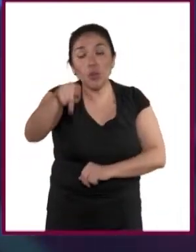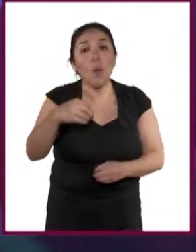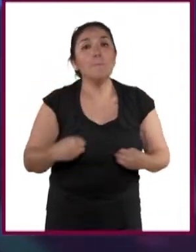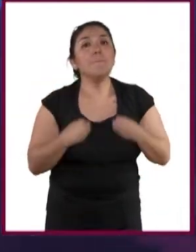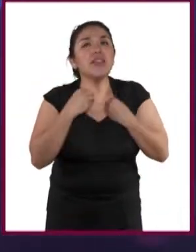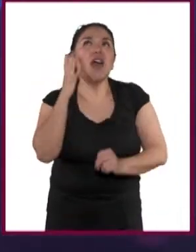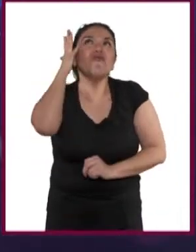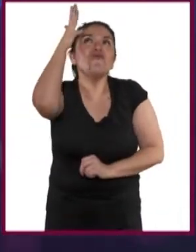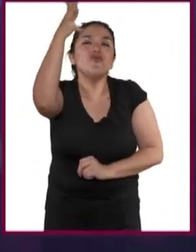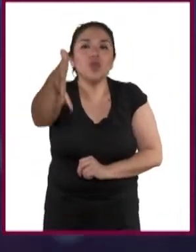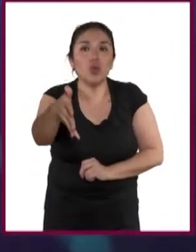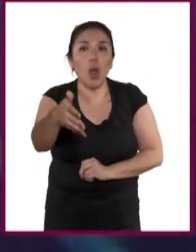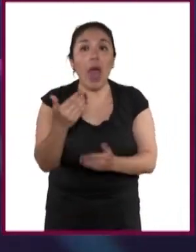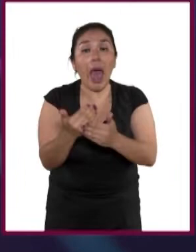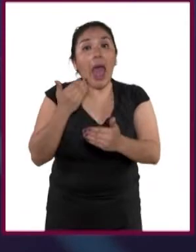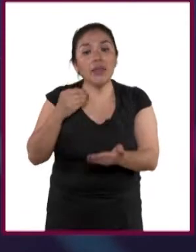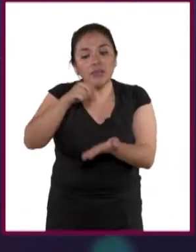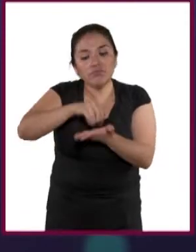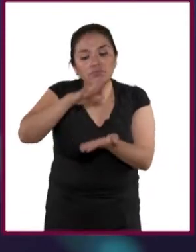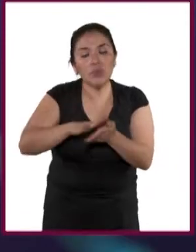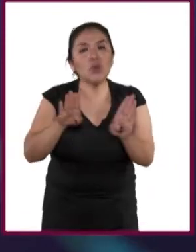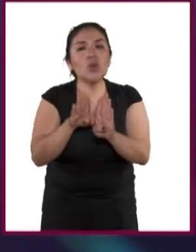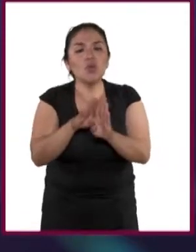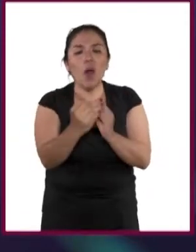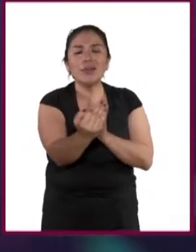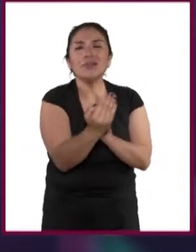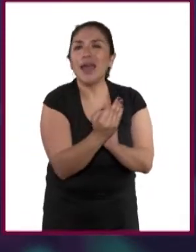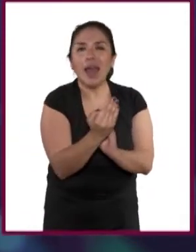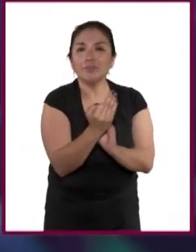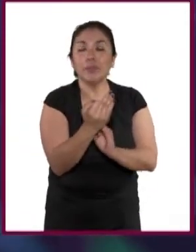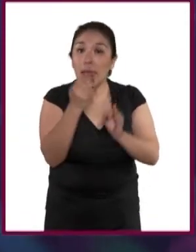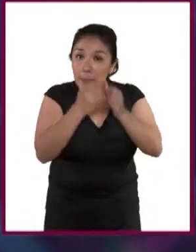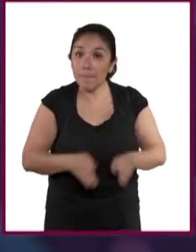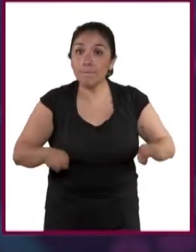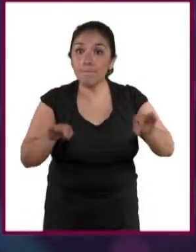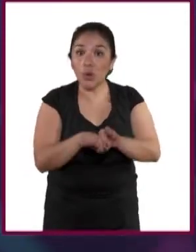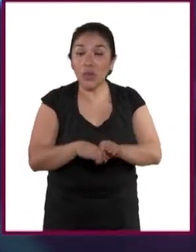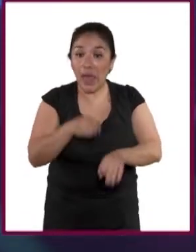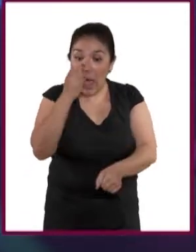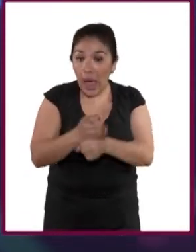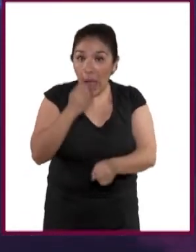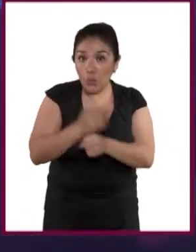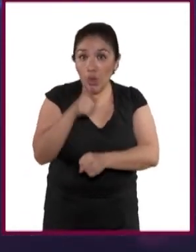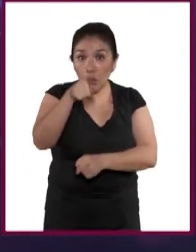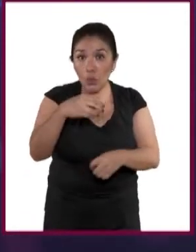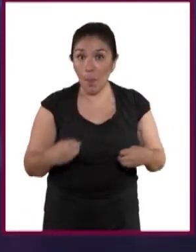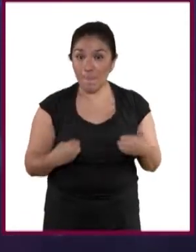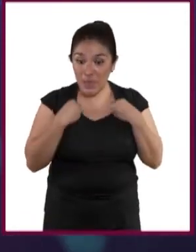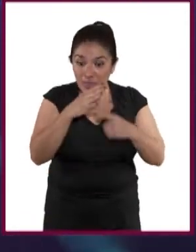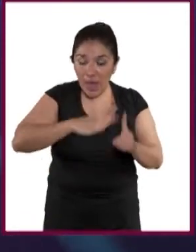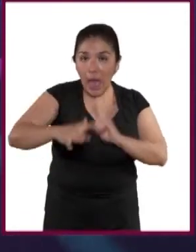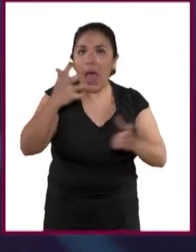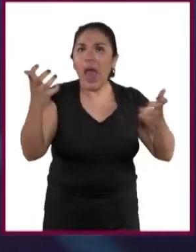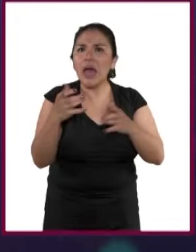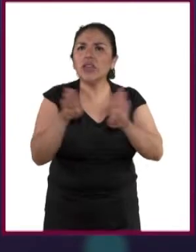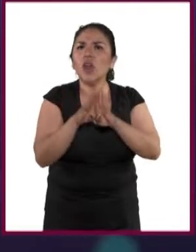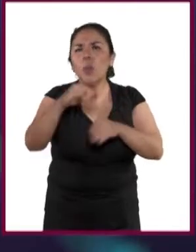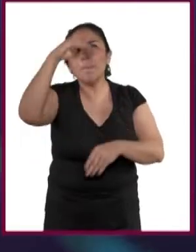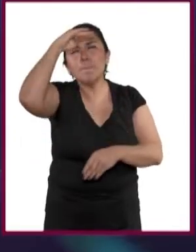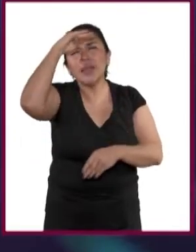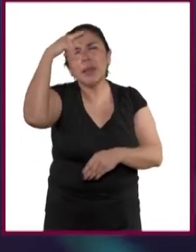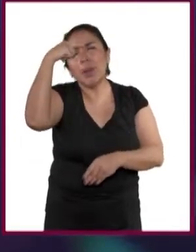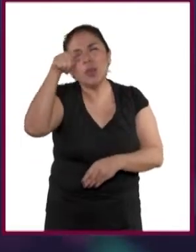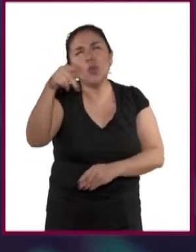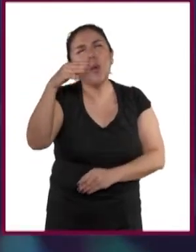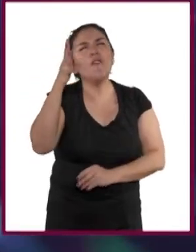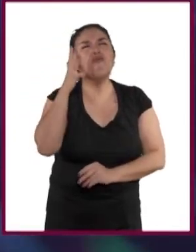posible antes de plantearte metas cercanas. Es importante que en este momento de tu vida elabores un esquema general de